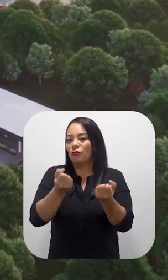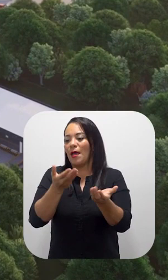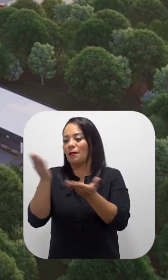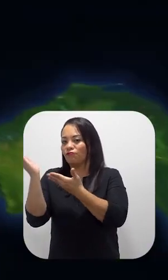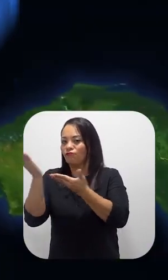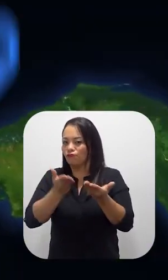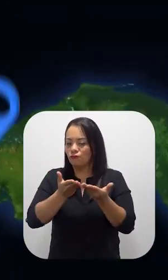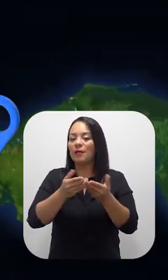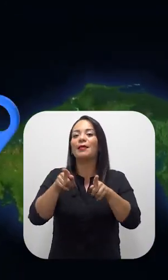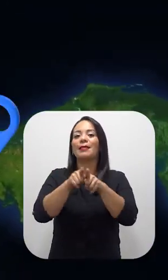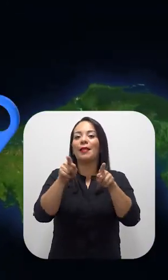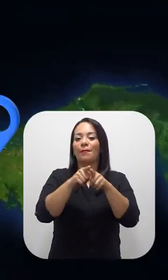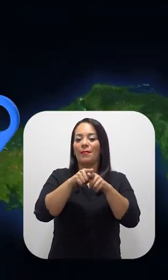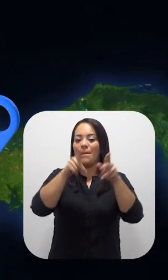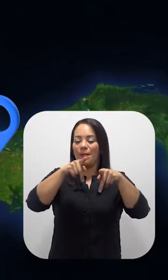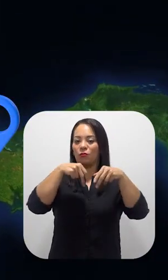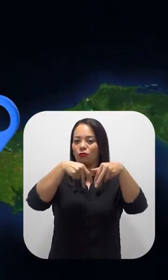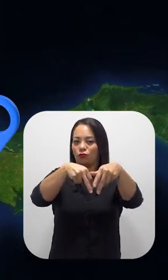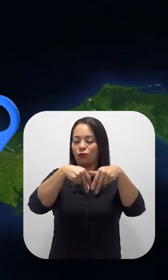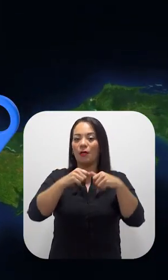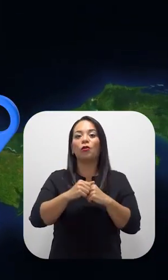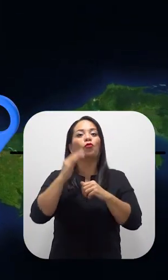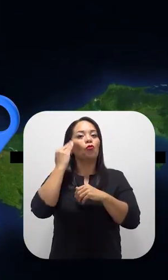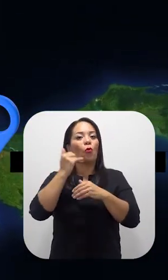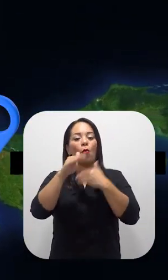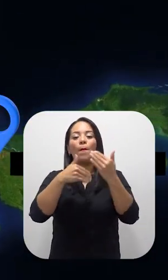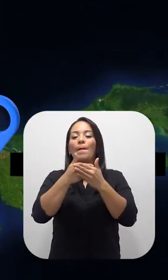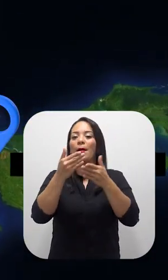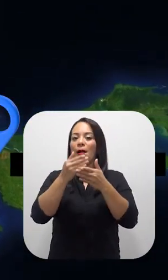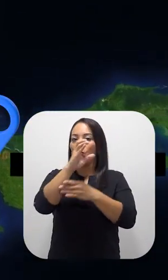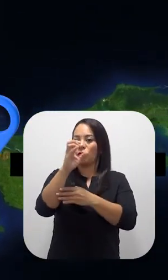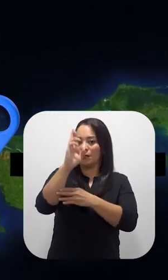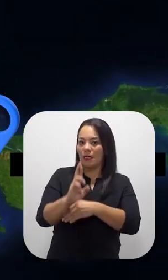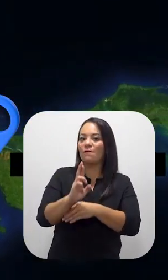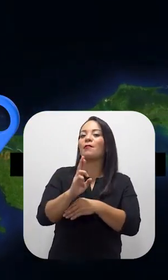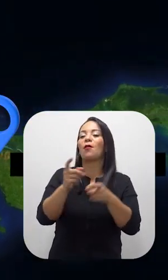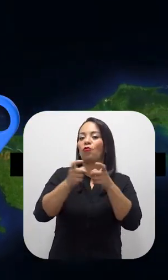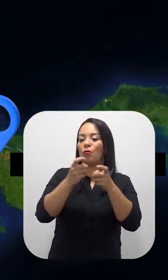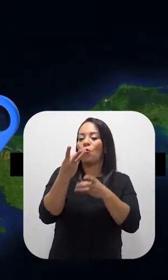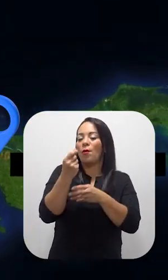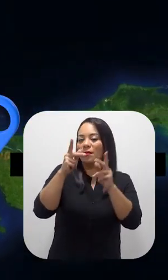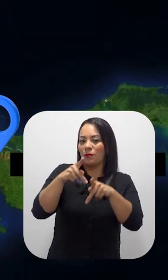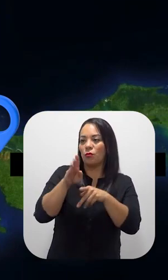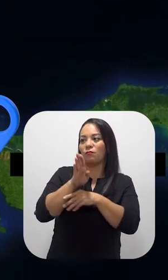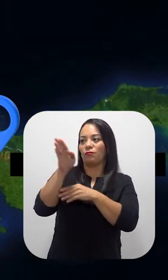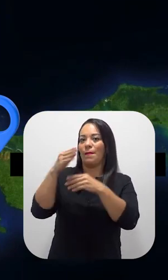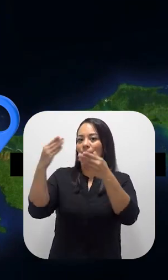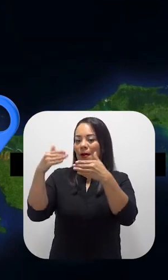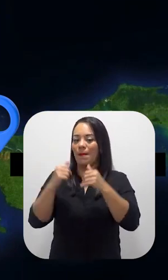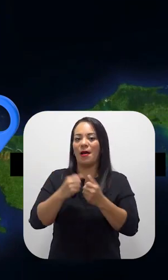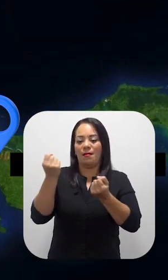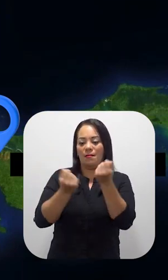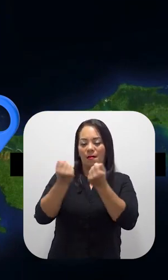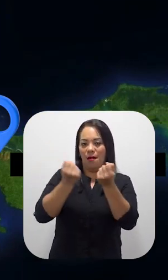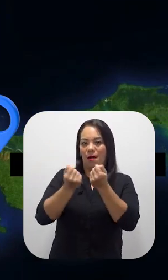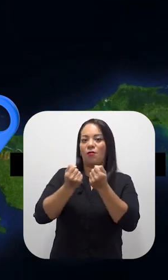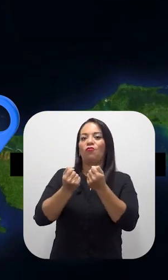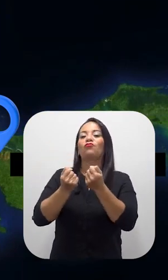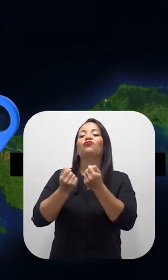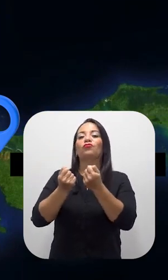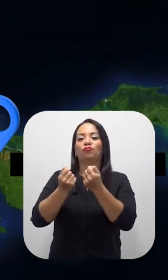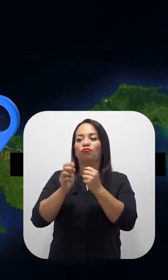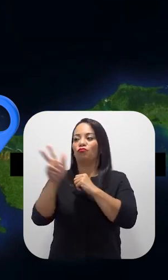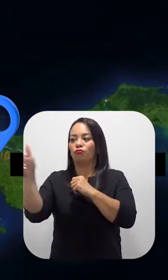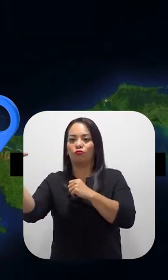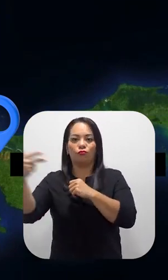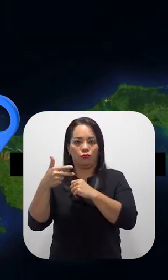carga y de pasajeros, uno ubicado en Darizara, Costa Rica, para los controles de salida de personas, vehículos y mercancías